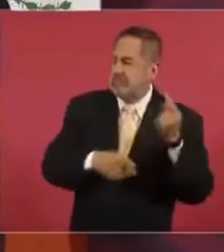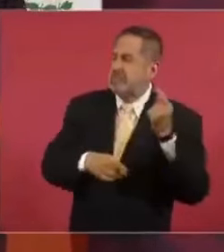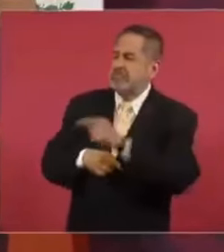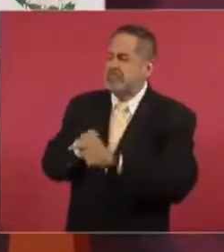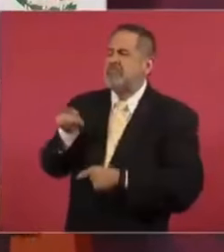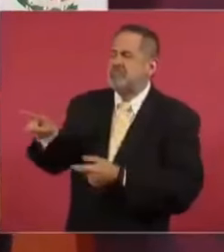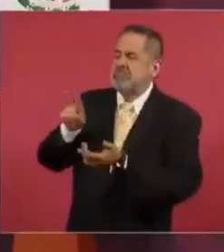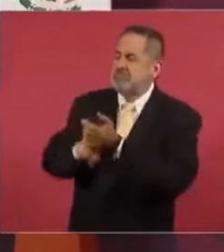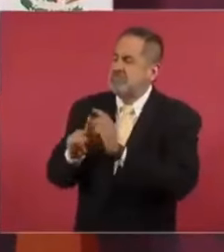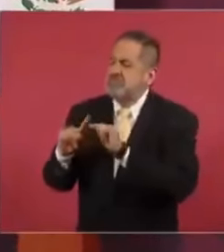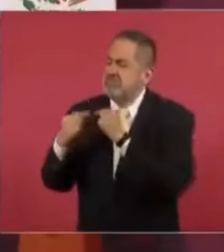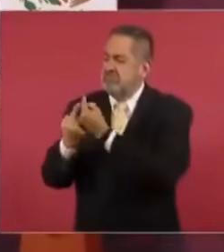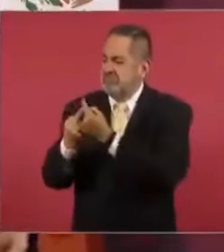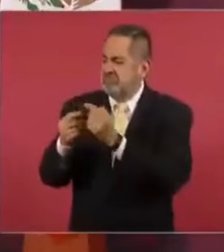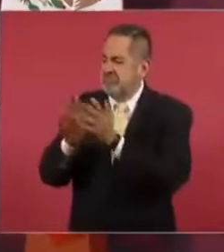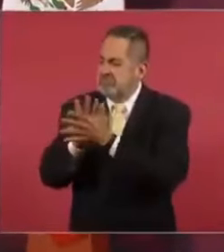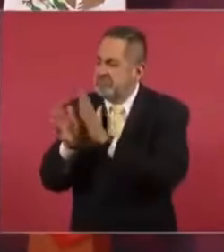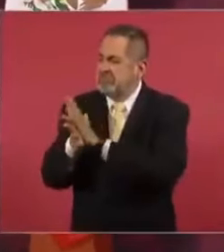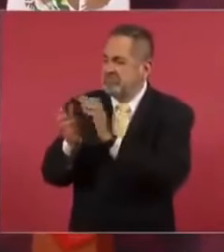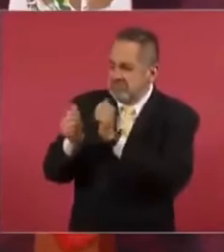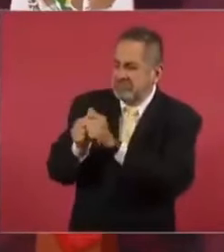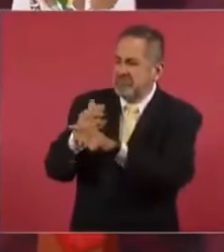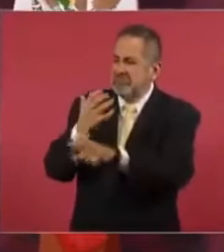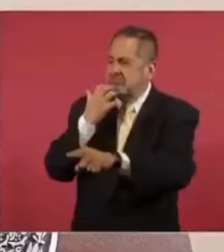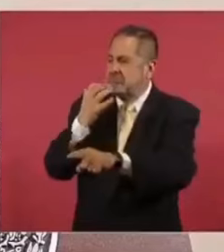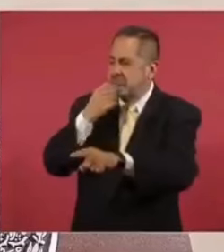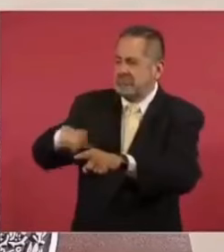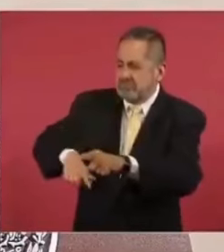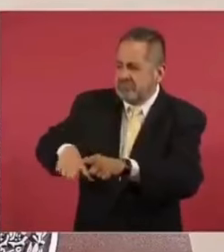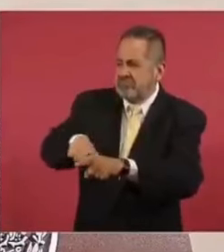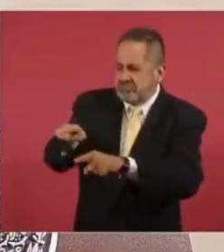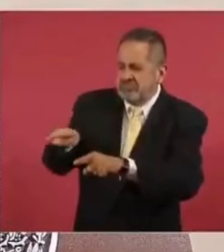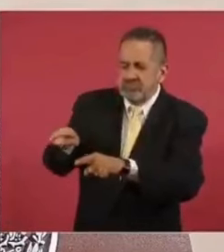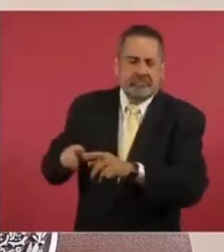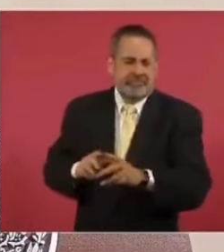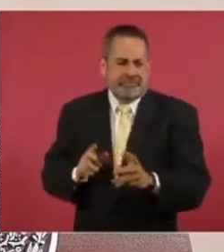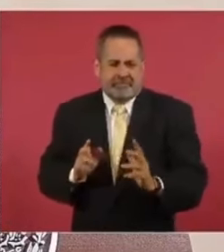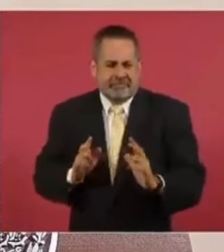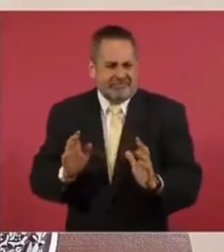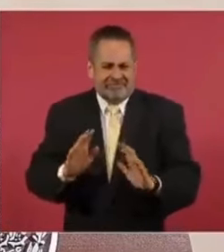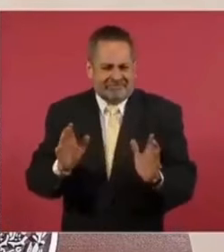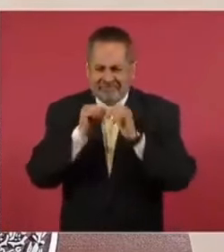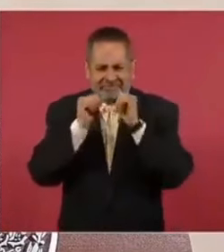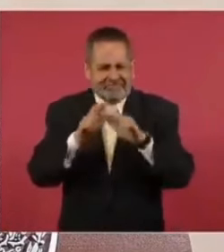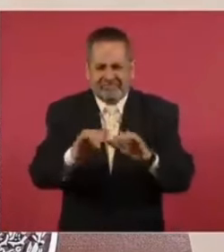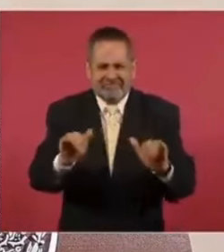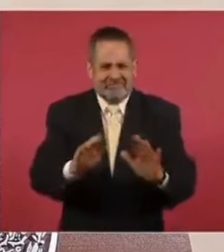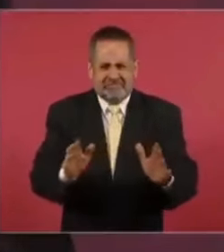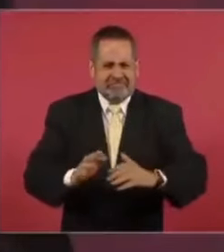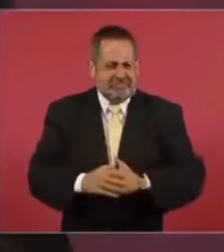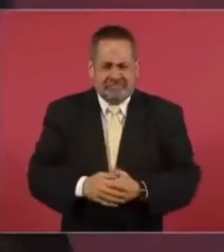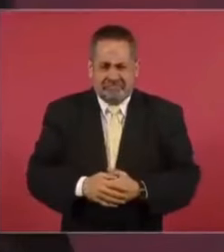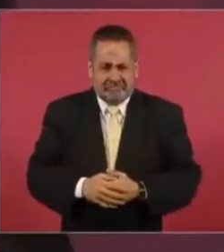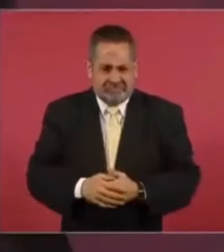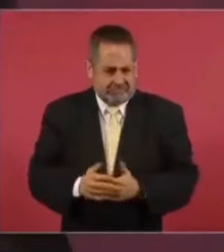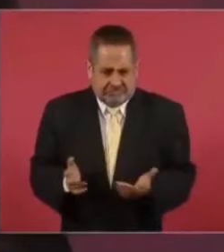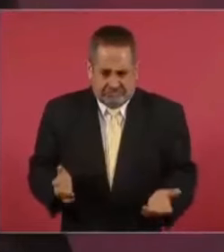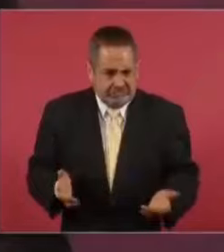acuerdos con el gobierno de Israel, no. ¿Cómo? ¿Cómo vamos nosotros